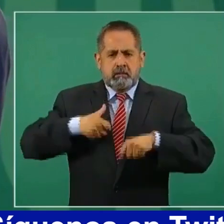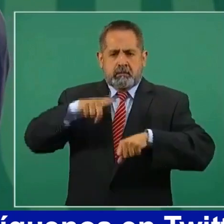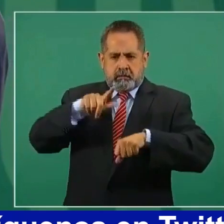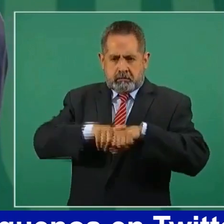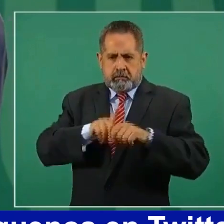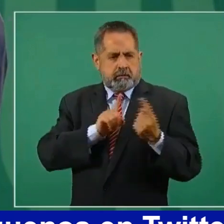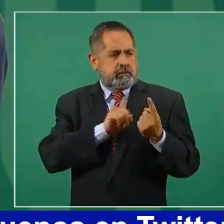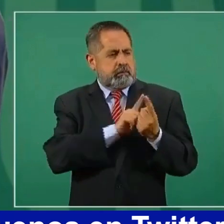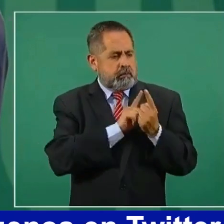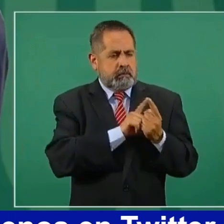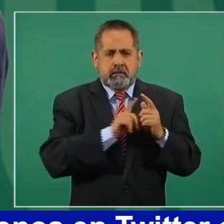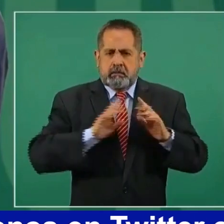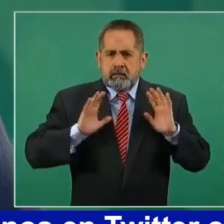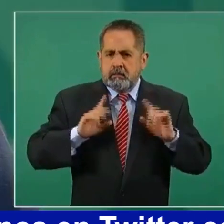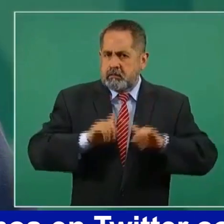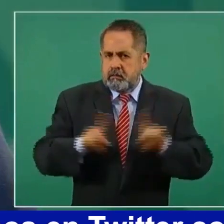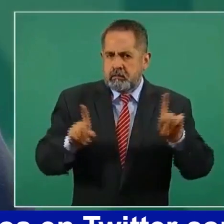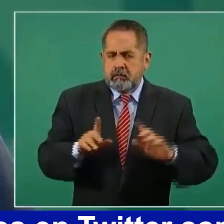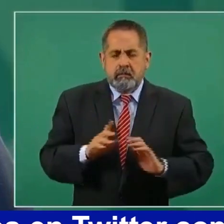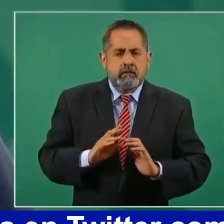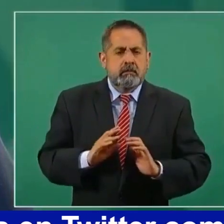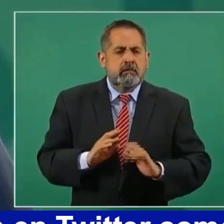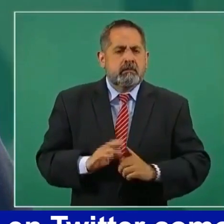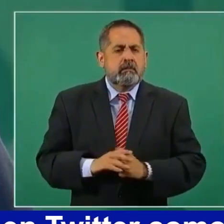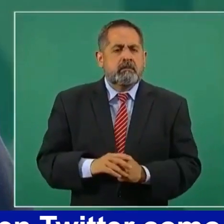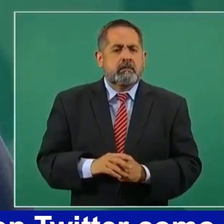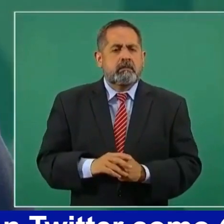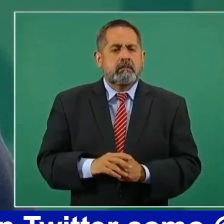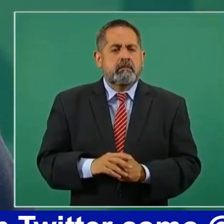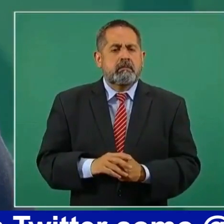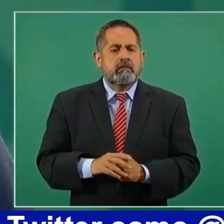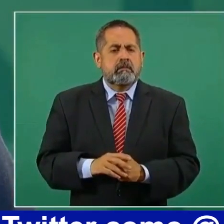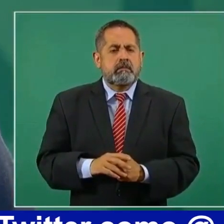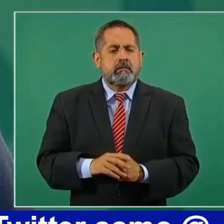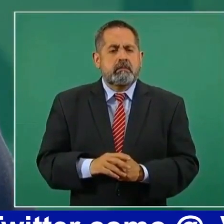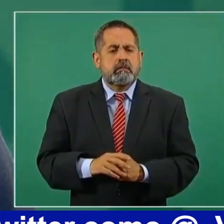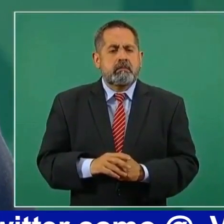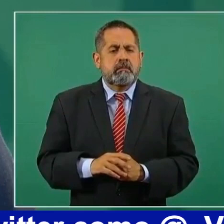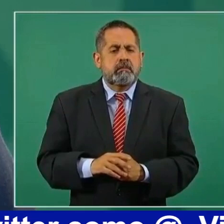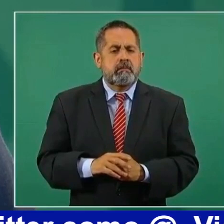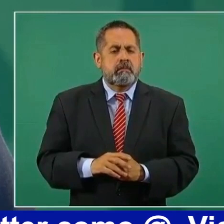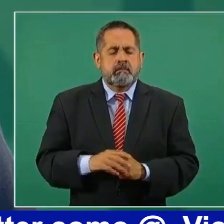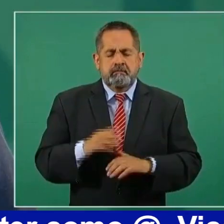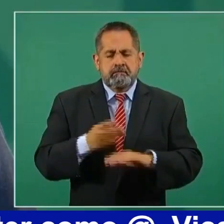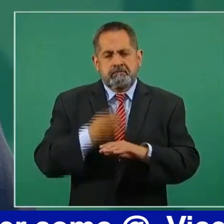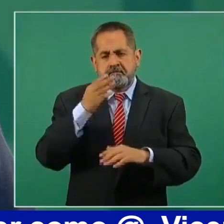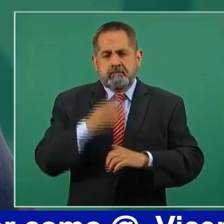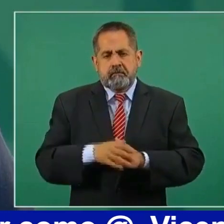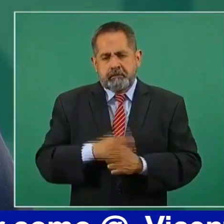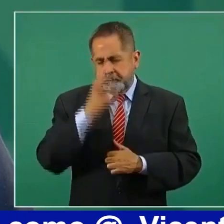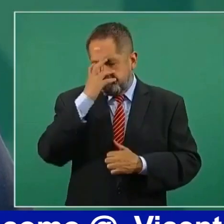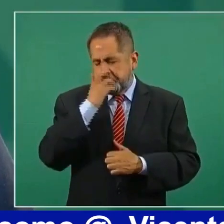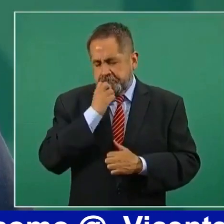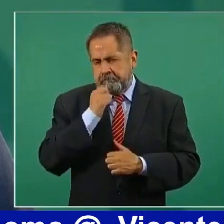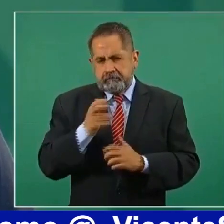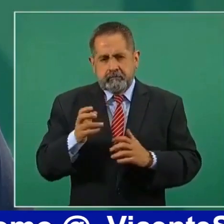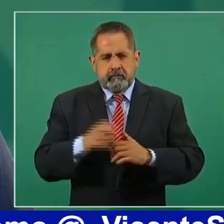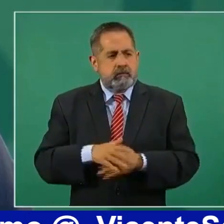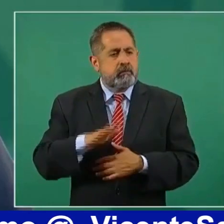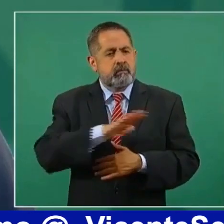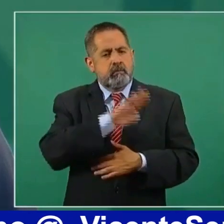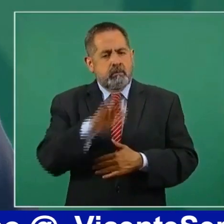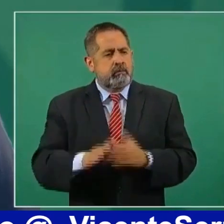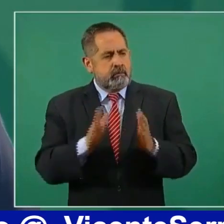muy triste cuando